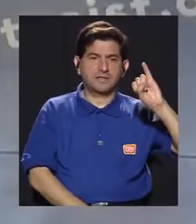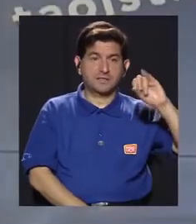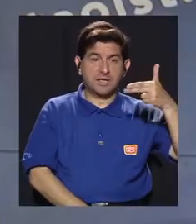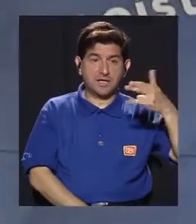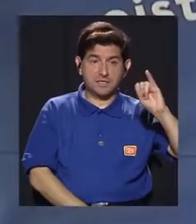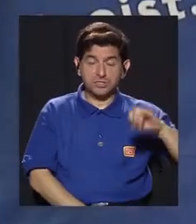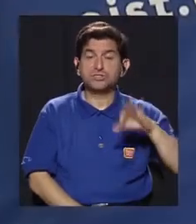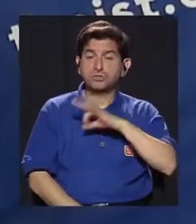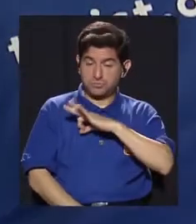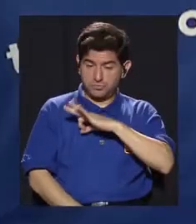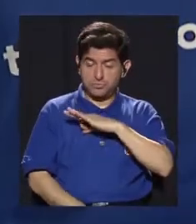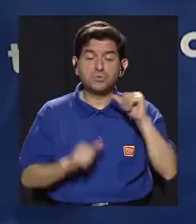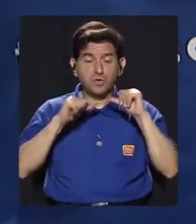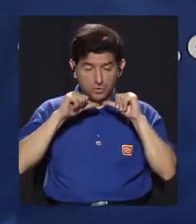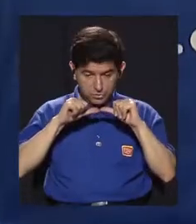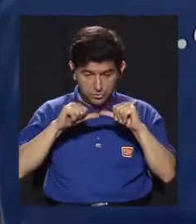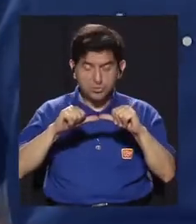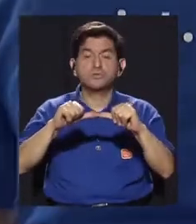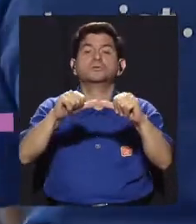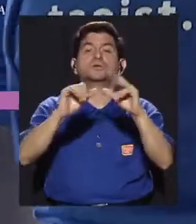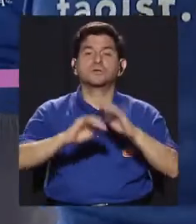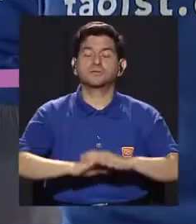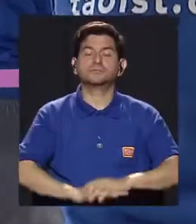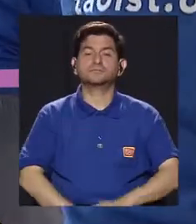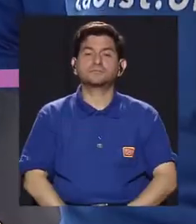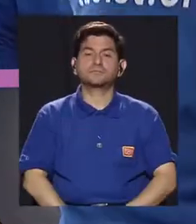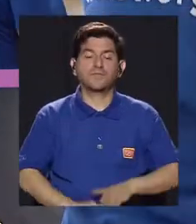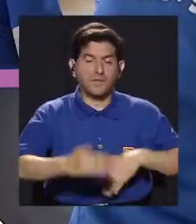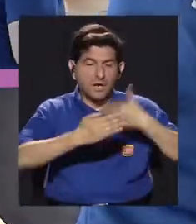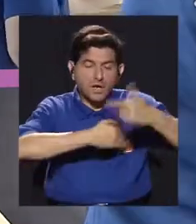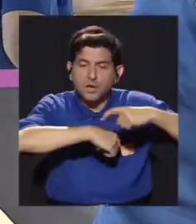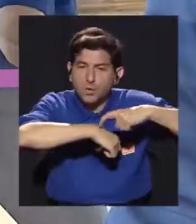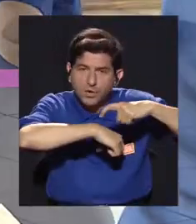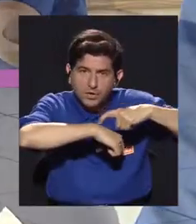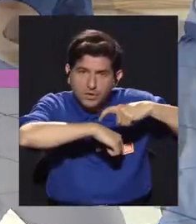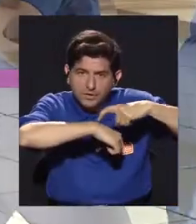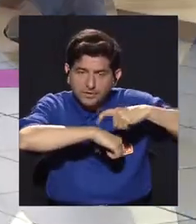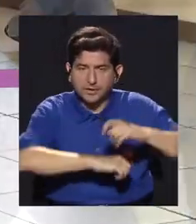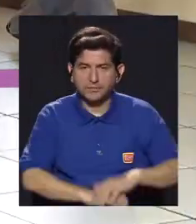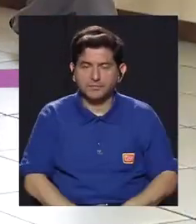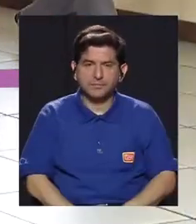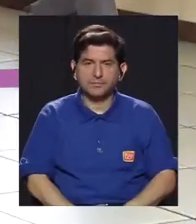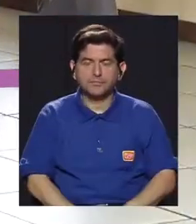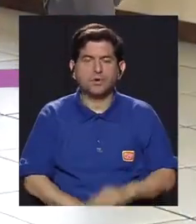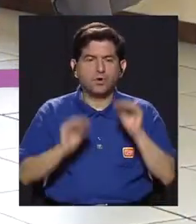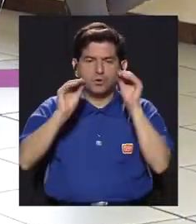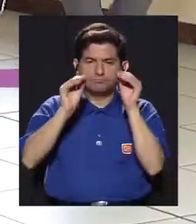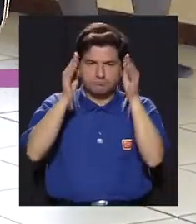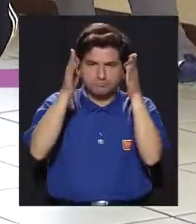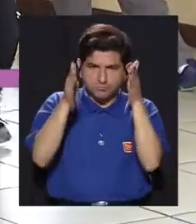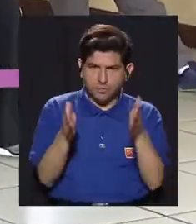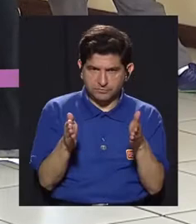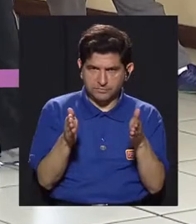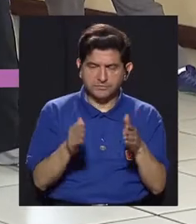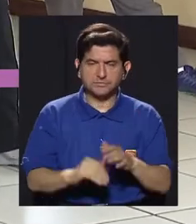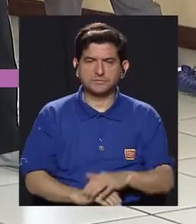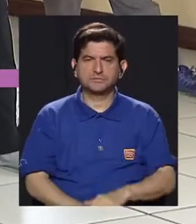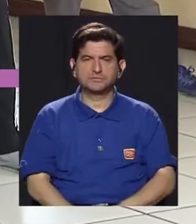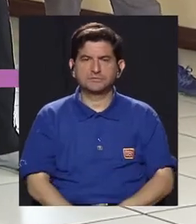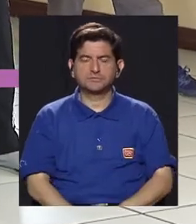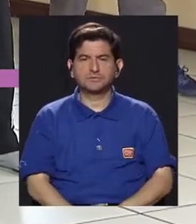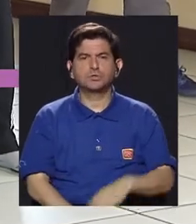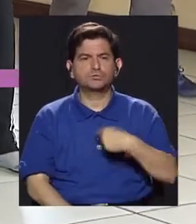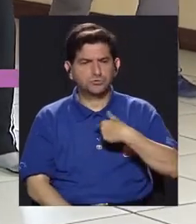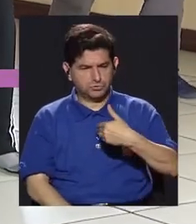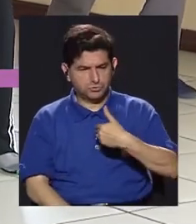seguí, ¿verdad? Seguí y con el tiempo ya el instructor,